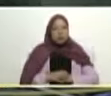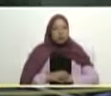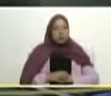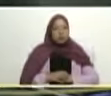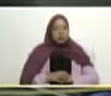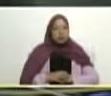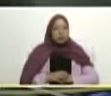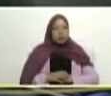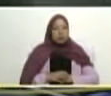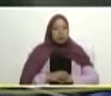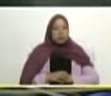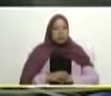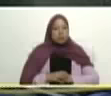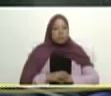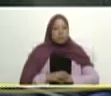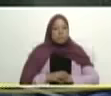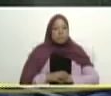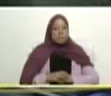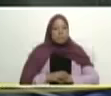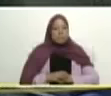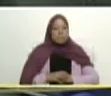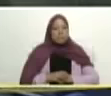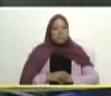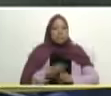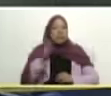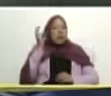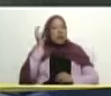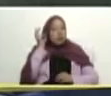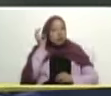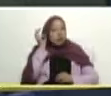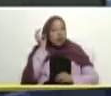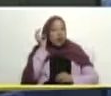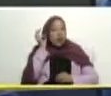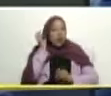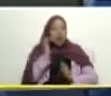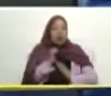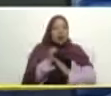son las mujeres lideresa